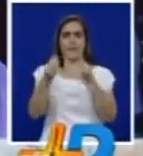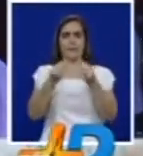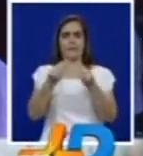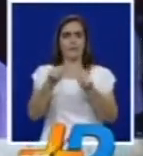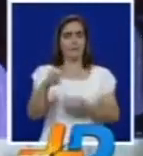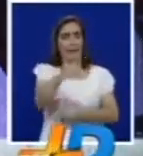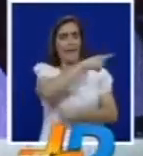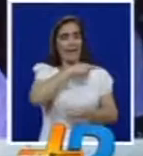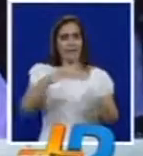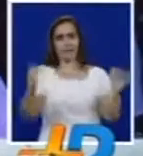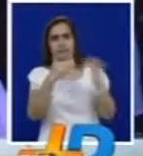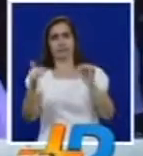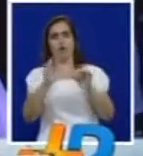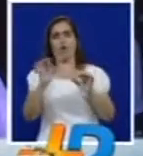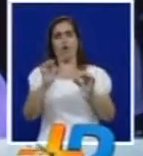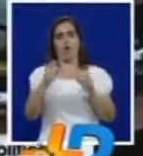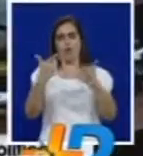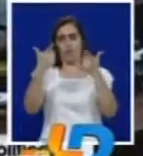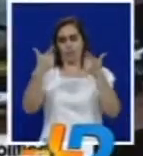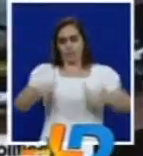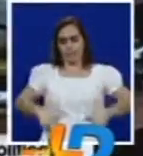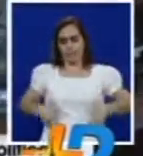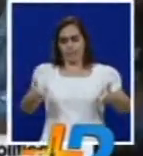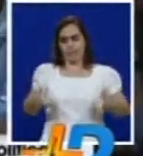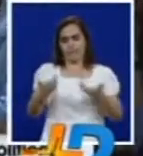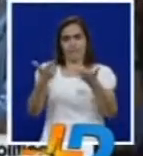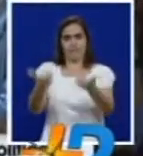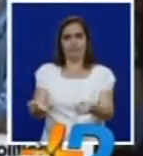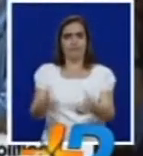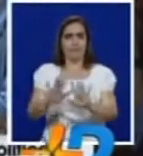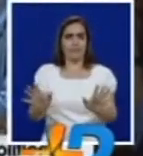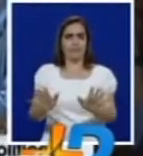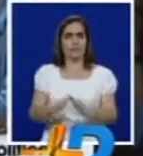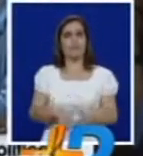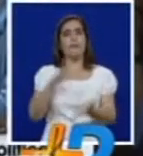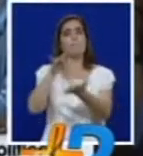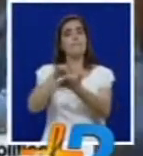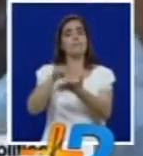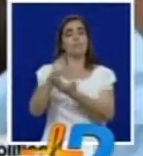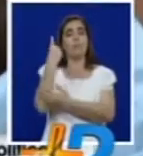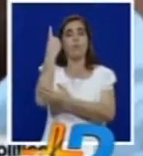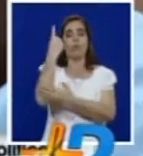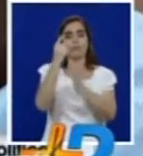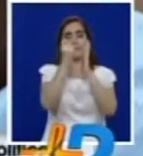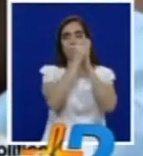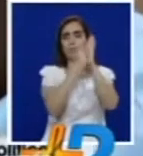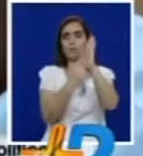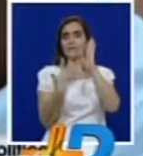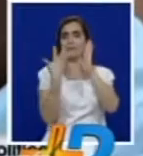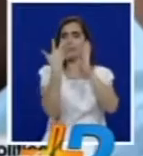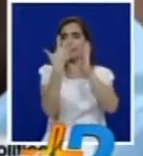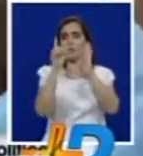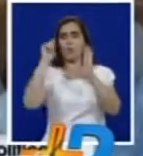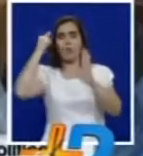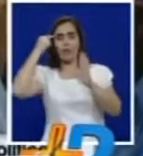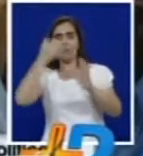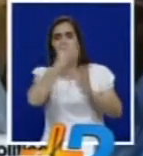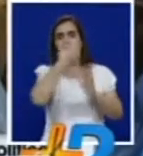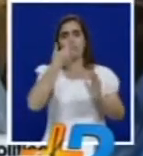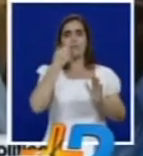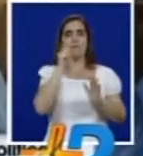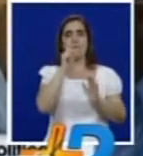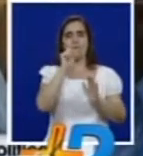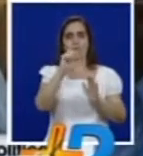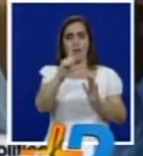de los combatientes o se desarma en un proceso de paz. El tema de la participación política es el segundo punto de los cinco que se tratan entre el gobierno colombiano y las FARC en